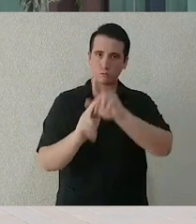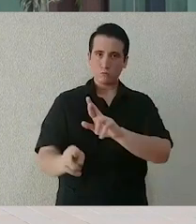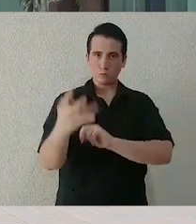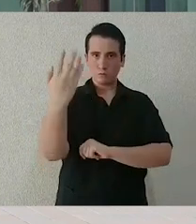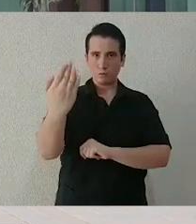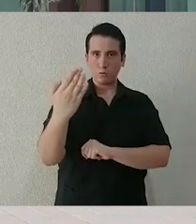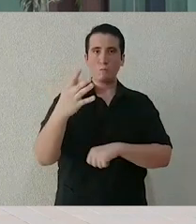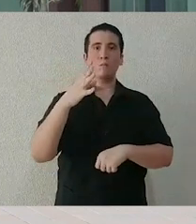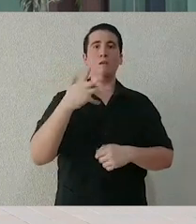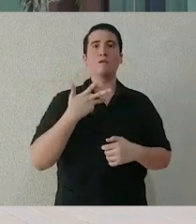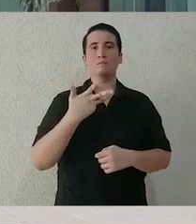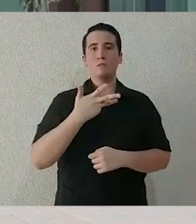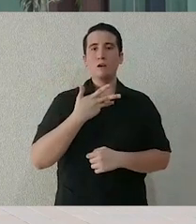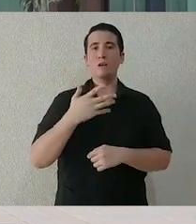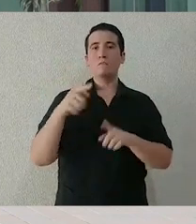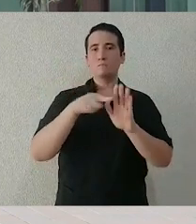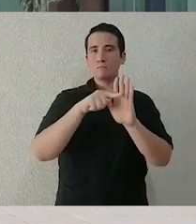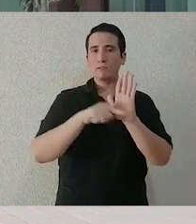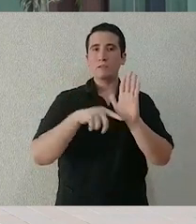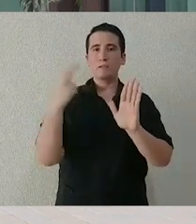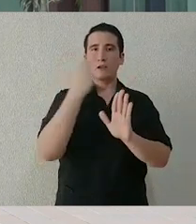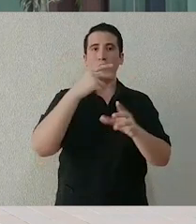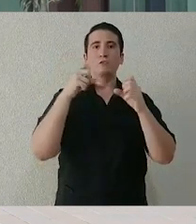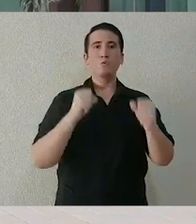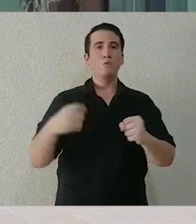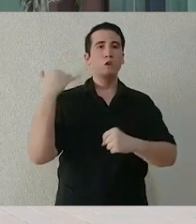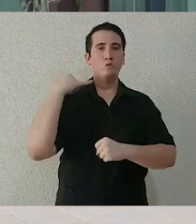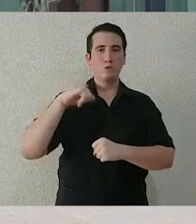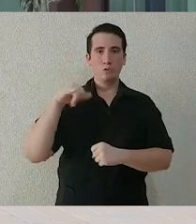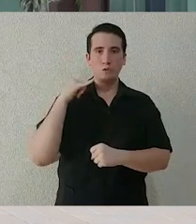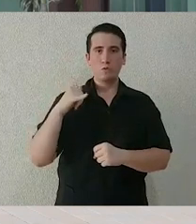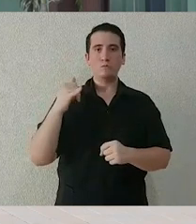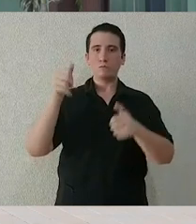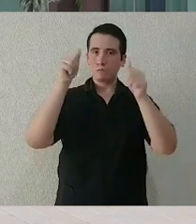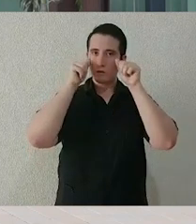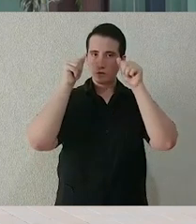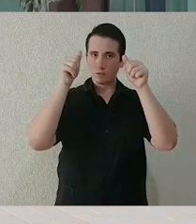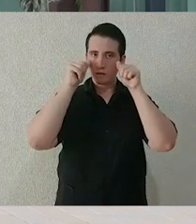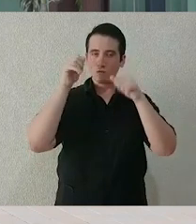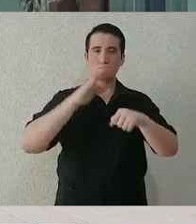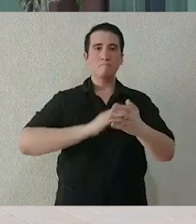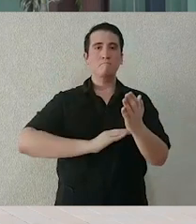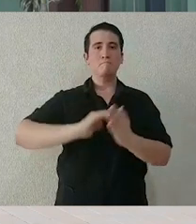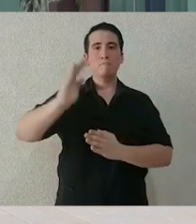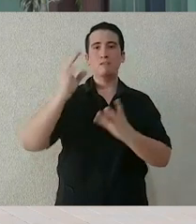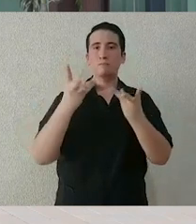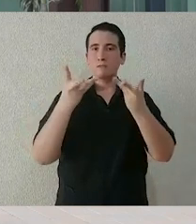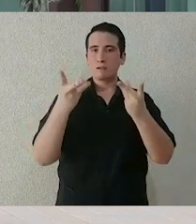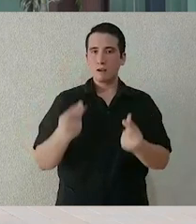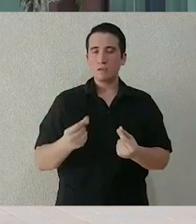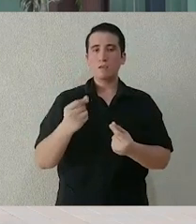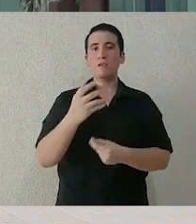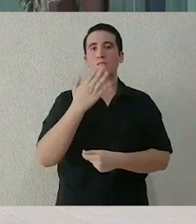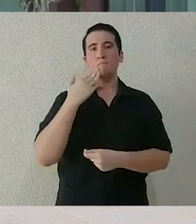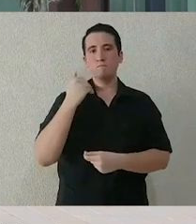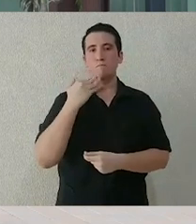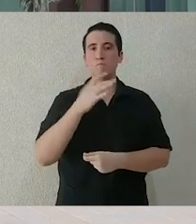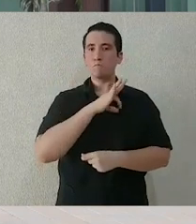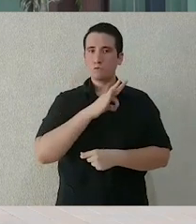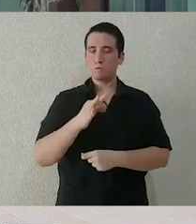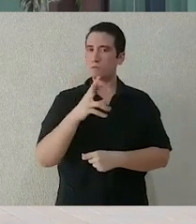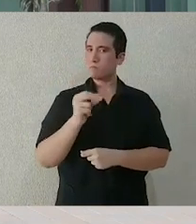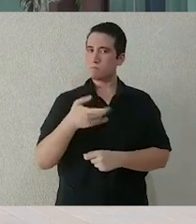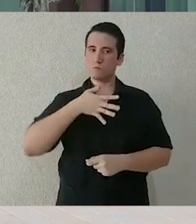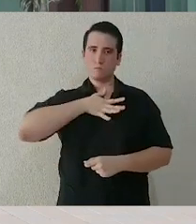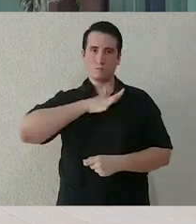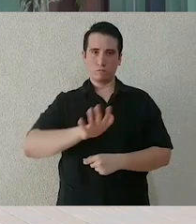y no le nieguen el ingreso a sus hospitales a quienes así lo requieran y que además se dote a todo el personal de salud de los insumos necesarios